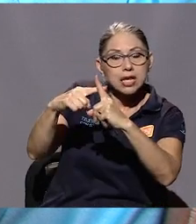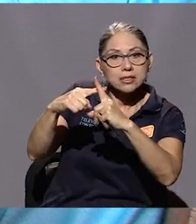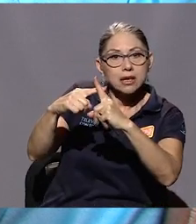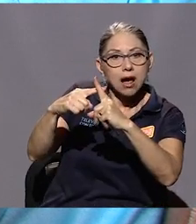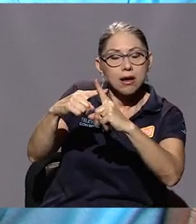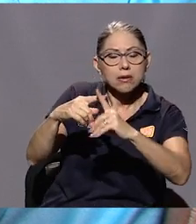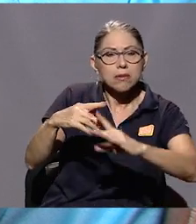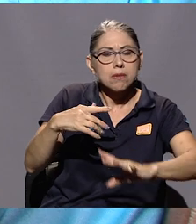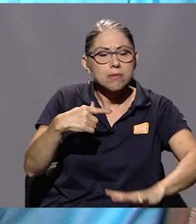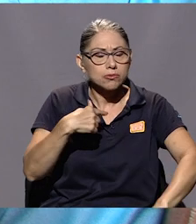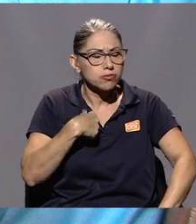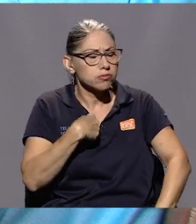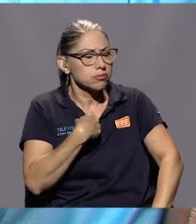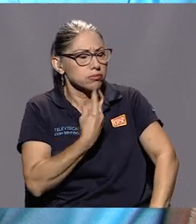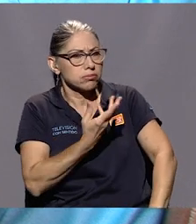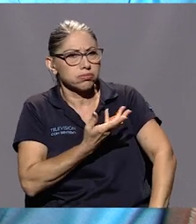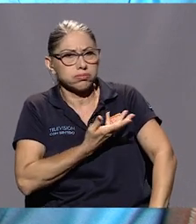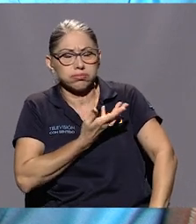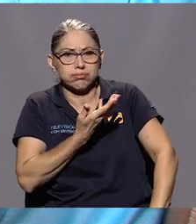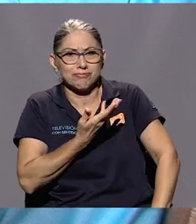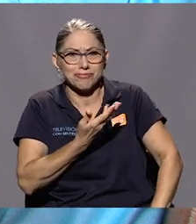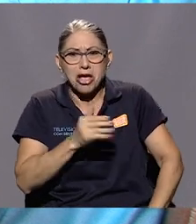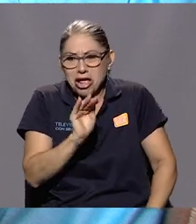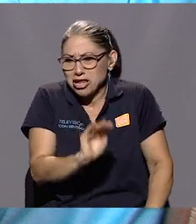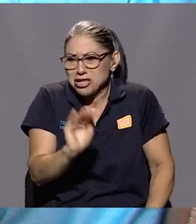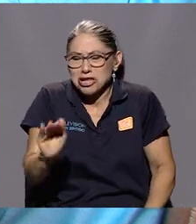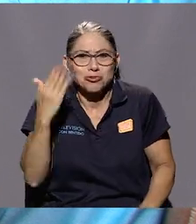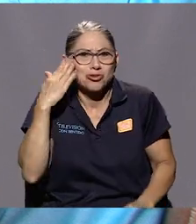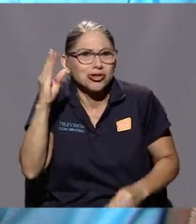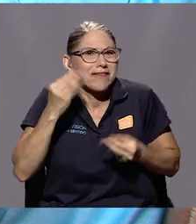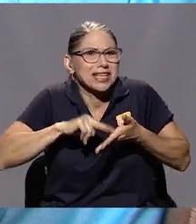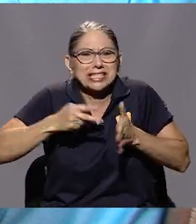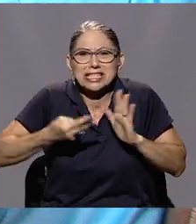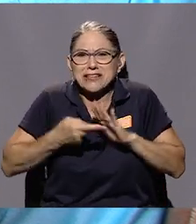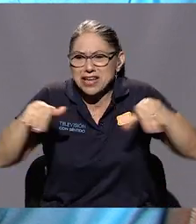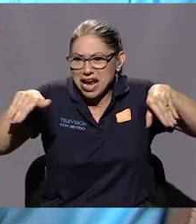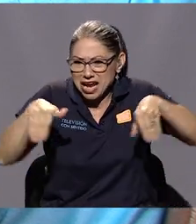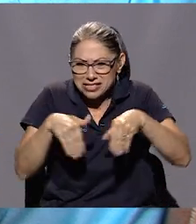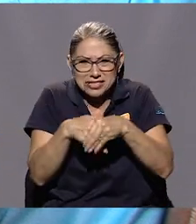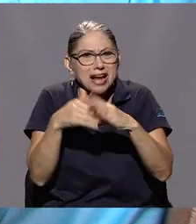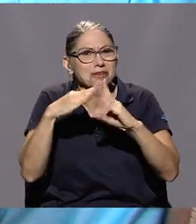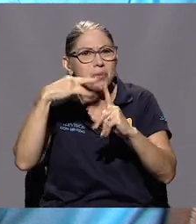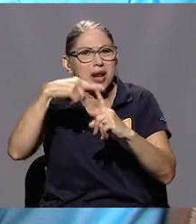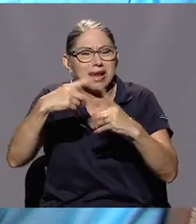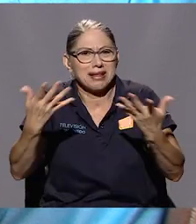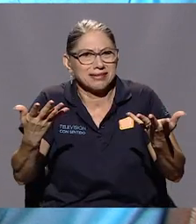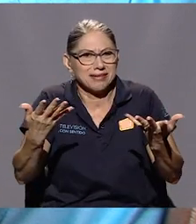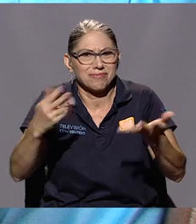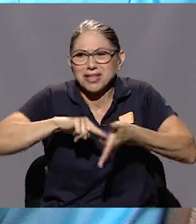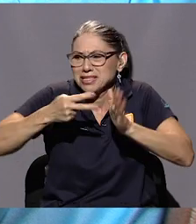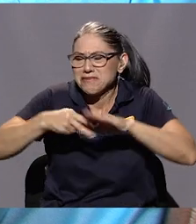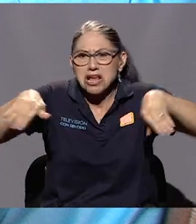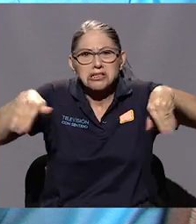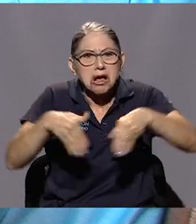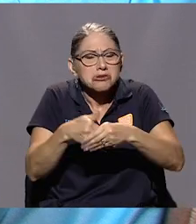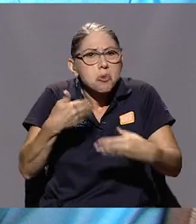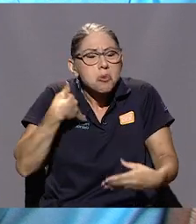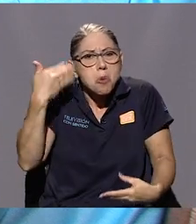Y para mí fue, los guilas ni saben lo que es casarse por la iglesia, ni lo que es casarse.